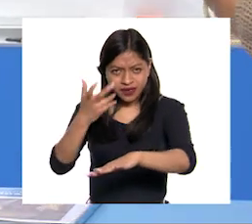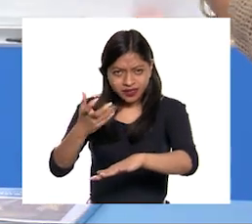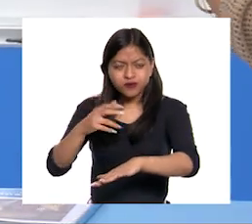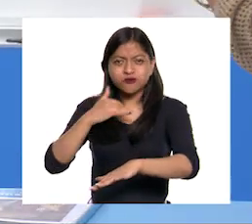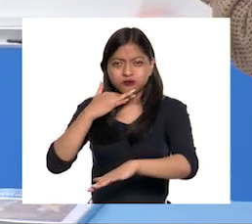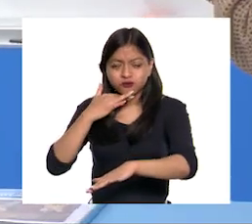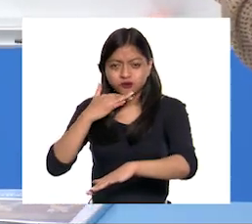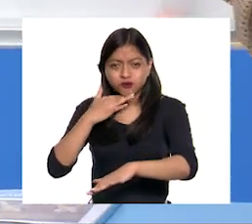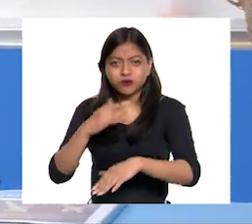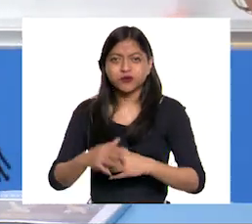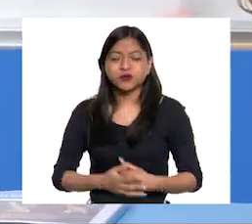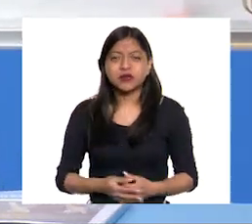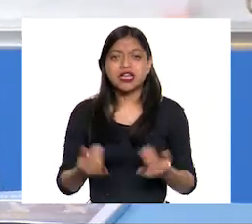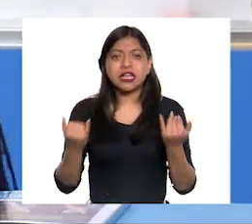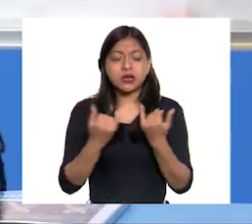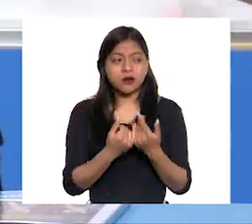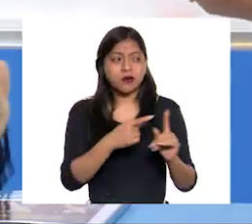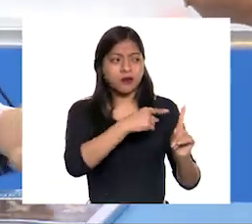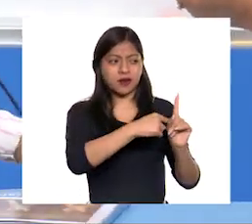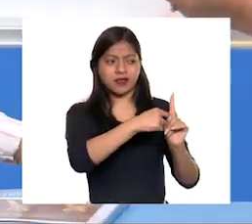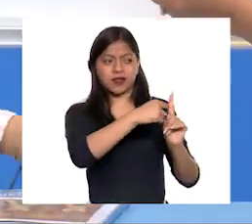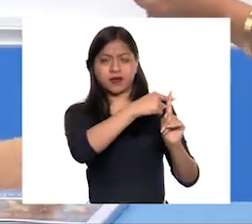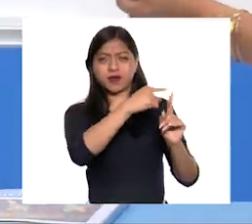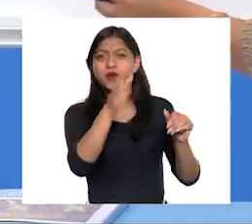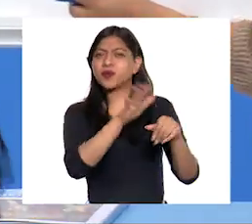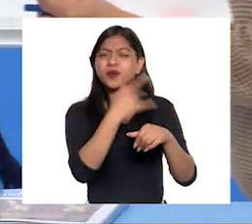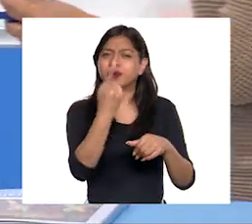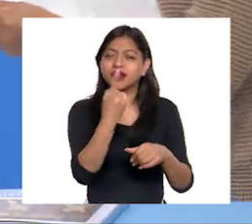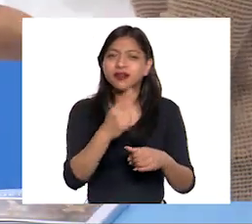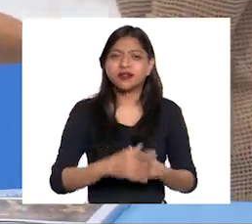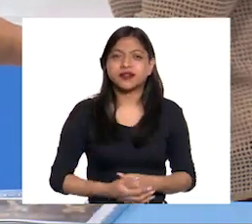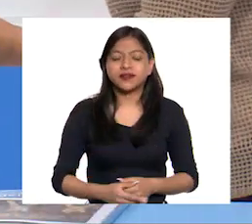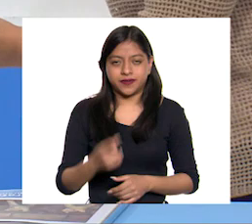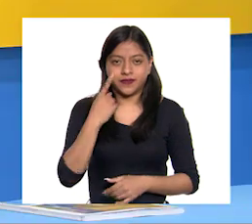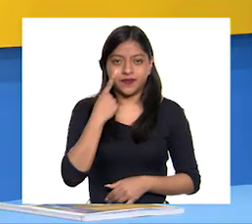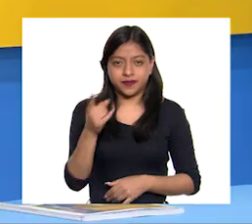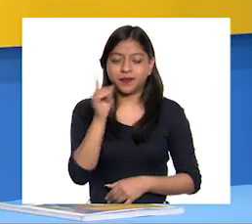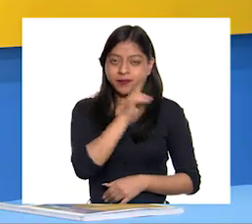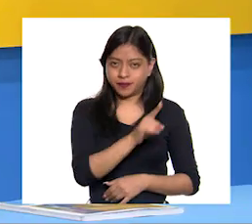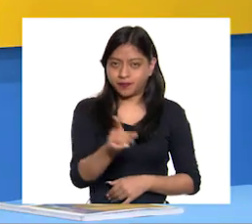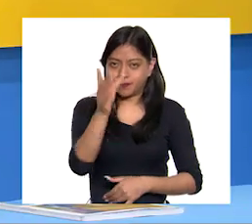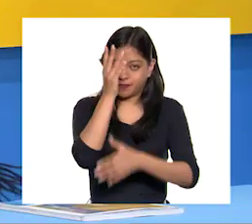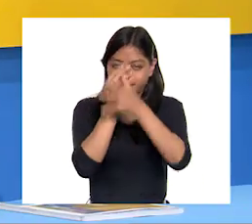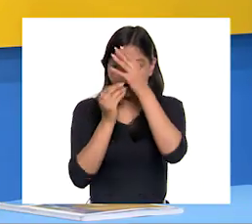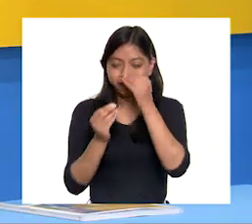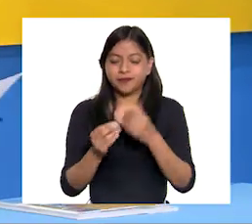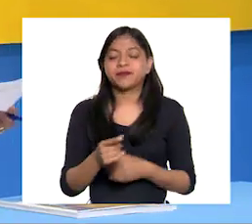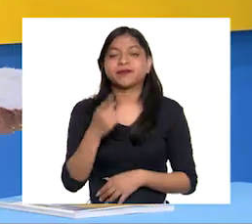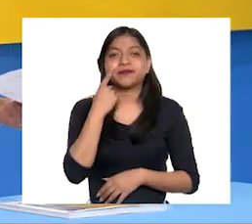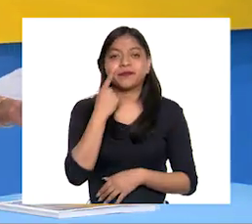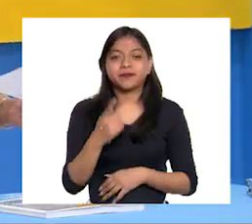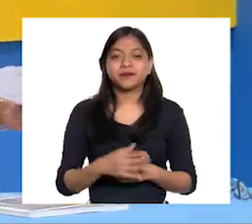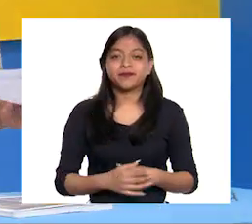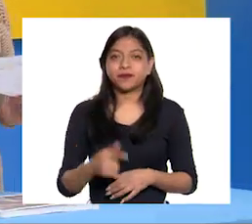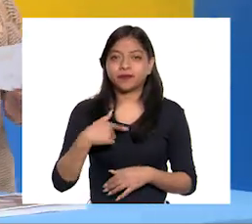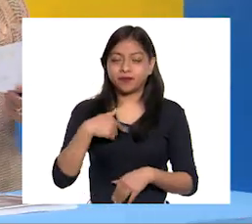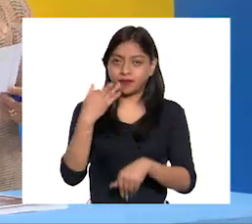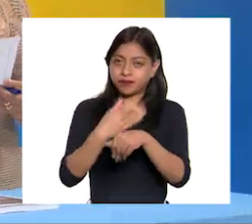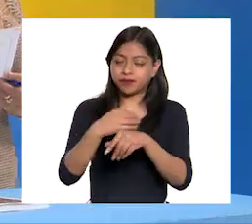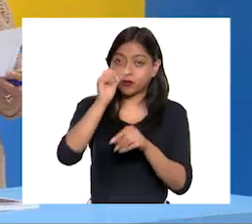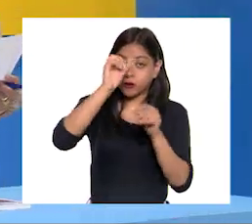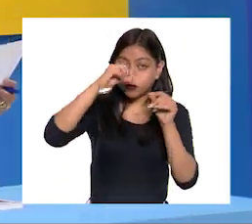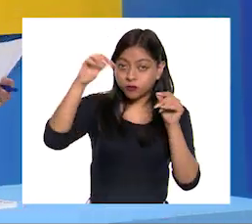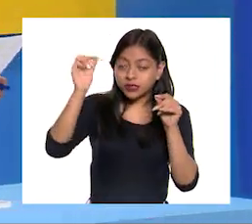qué actividades ocasionan esto? Ay, quiero saber tantas cosas Muy bien Vamos, estoy palomeando ahorita